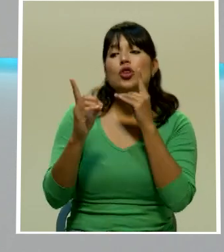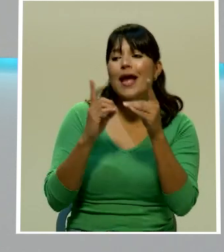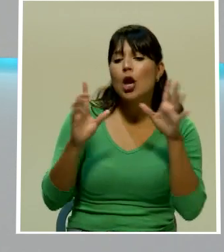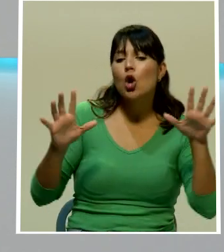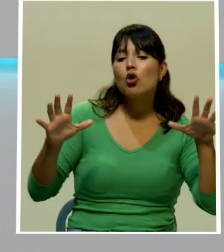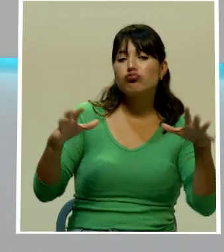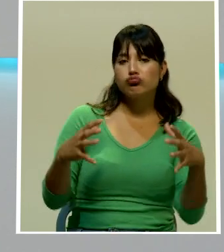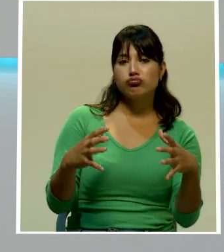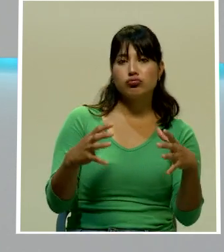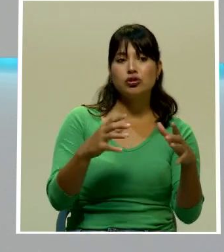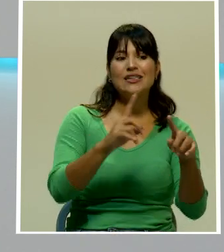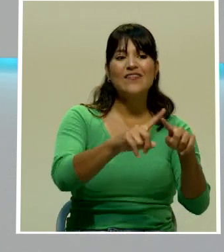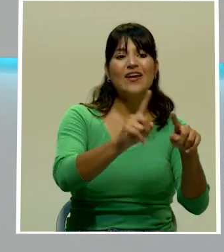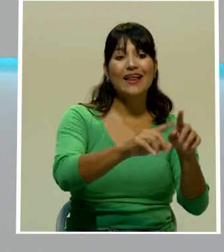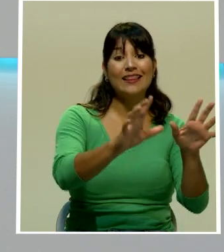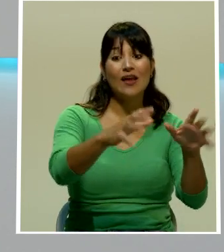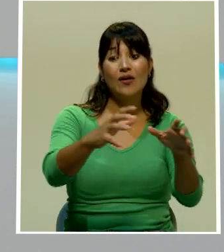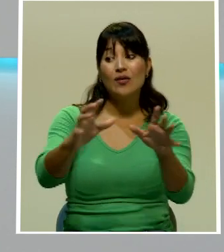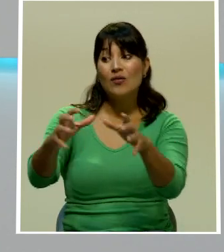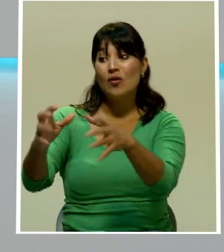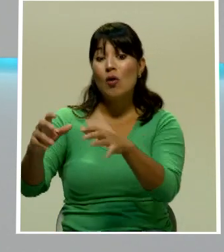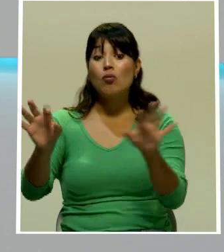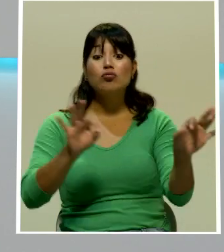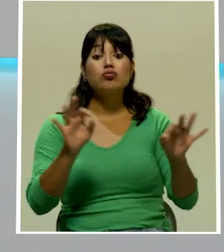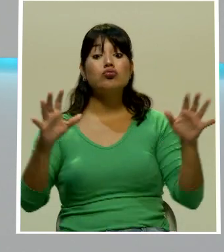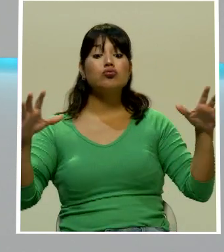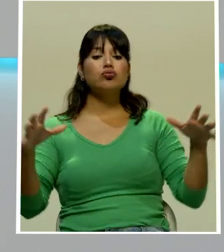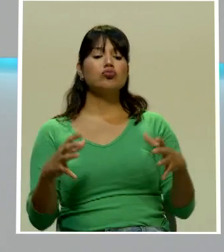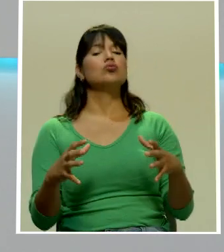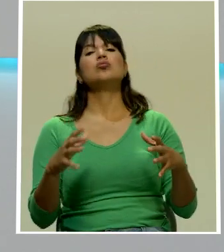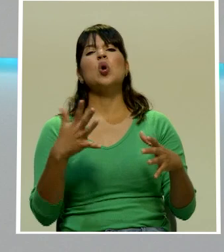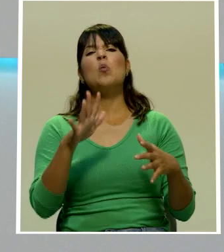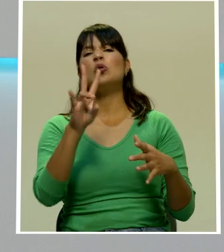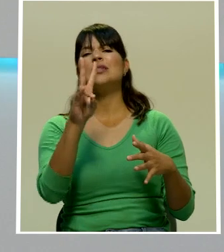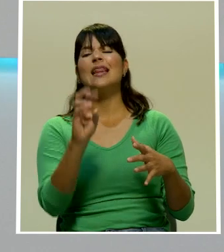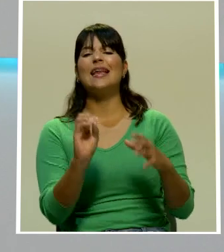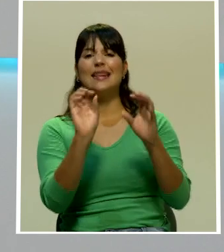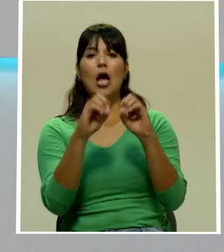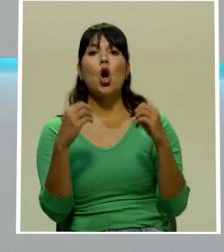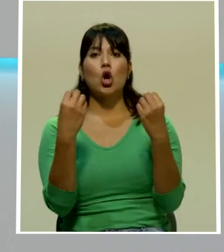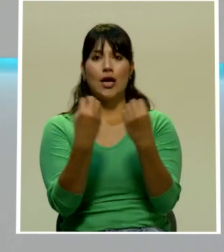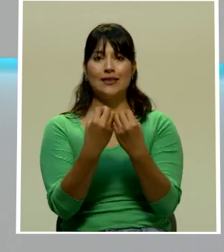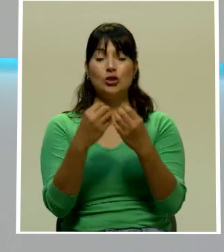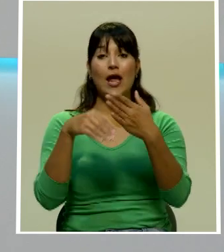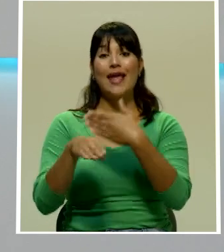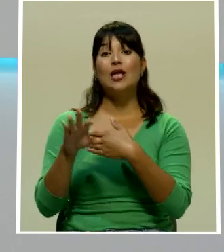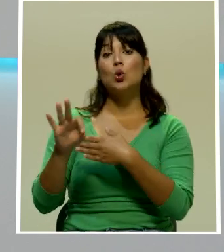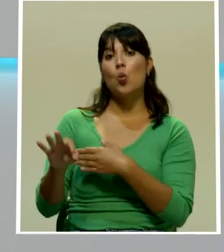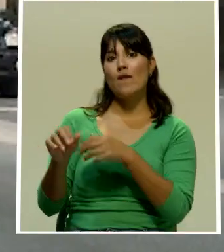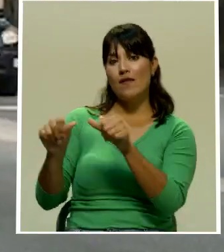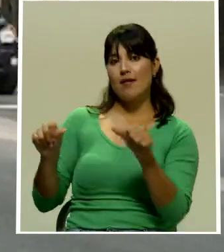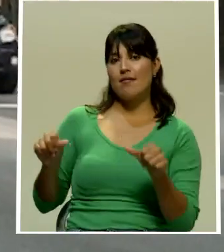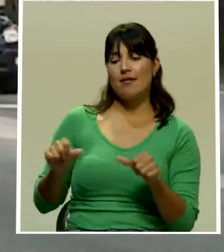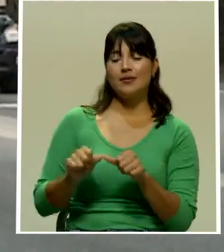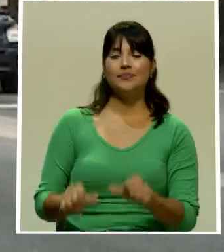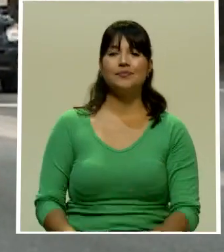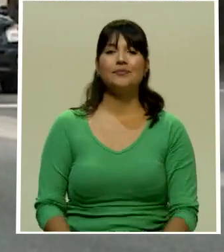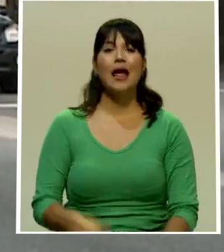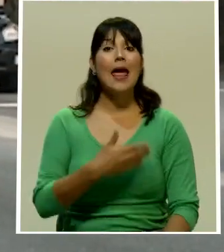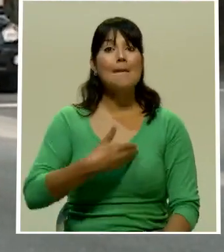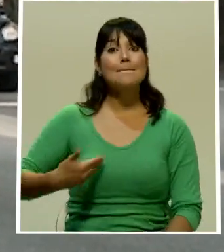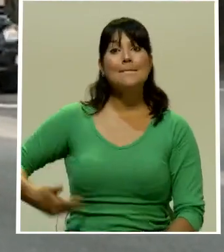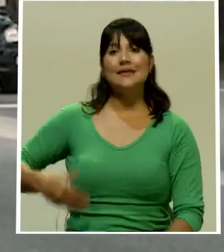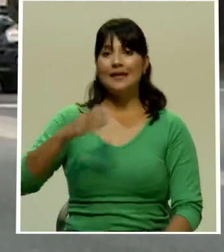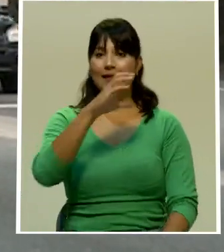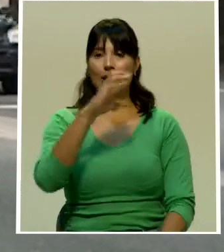se han citado alrededor de 70 organizaciones de 9 sectores el presidente